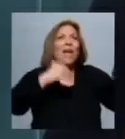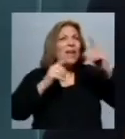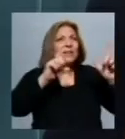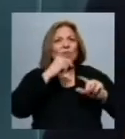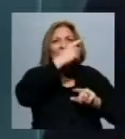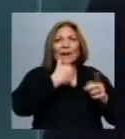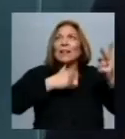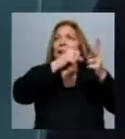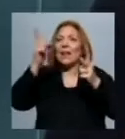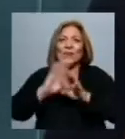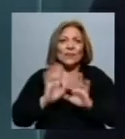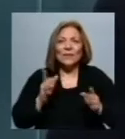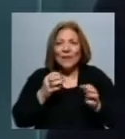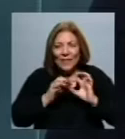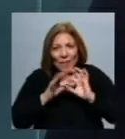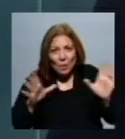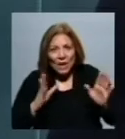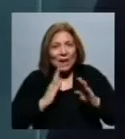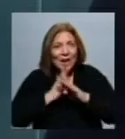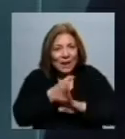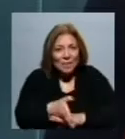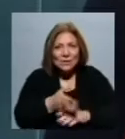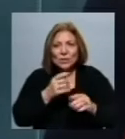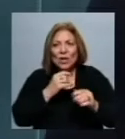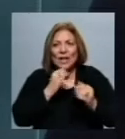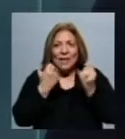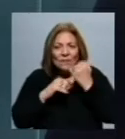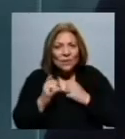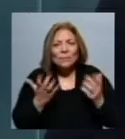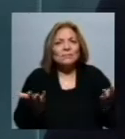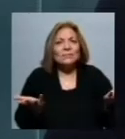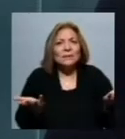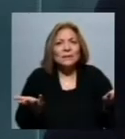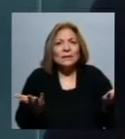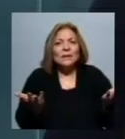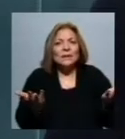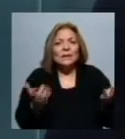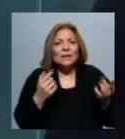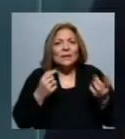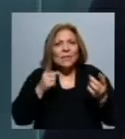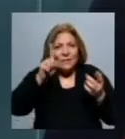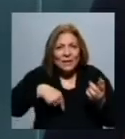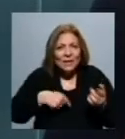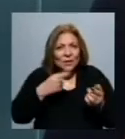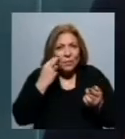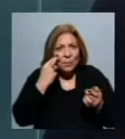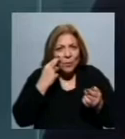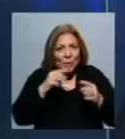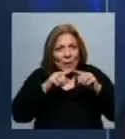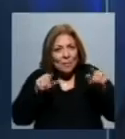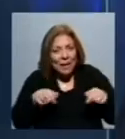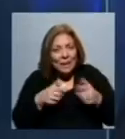línea de democratizar el acceso a la información que se genere en ese espacio?